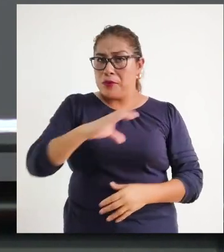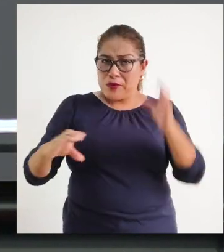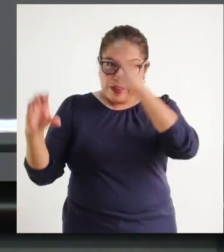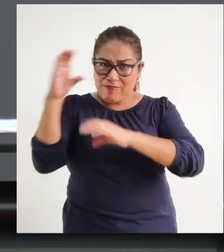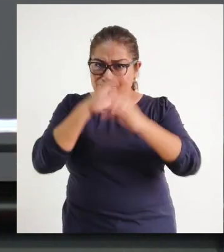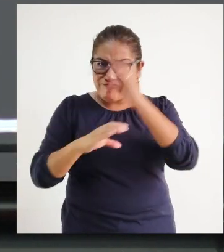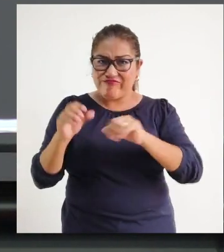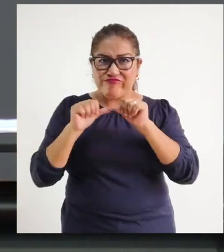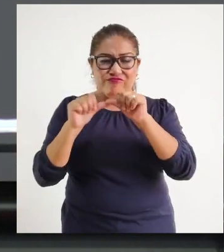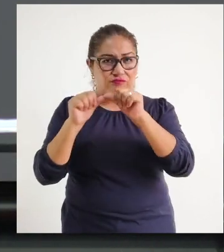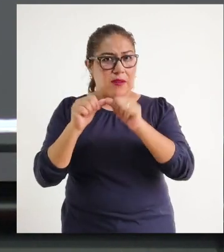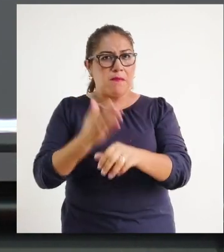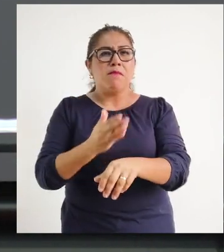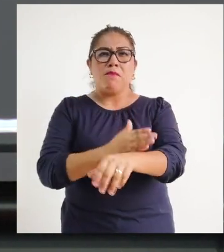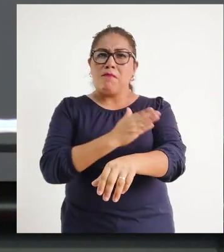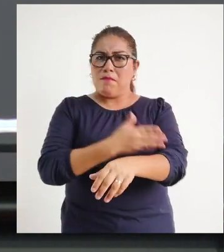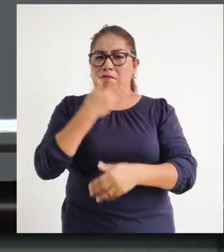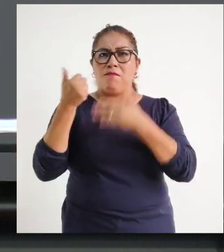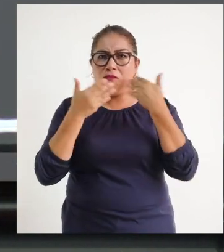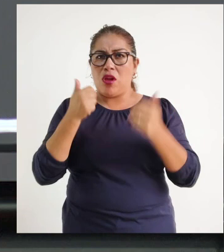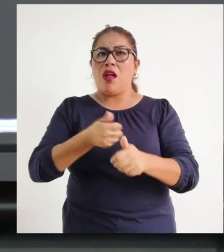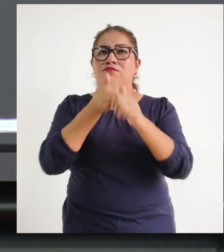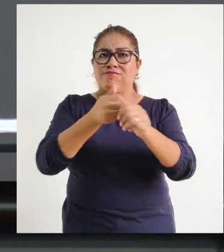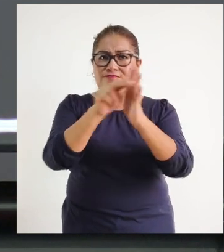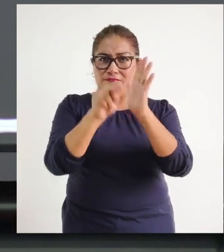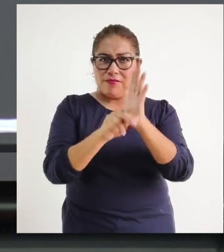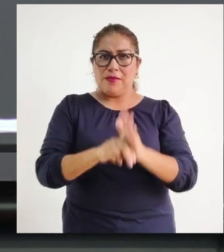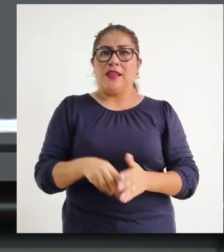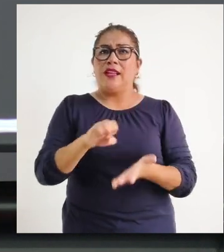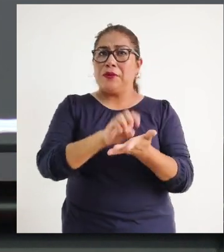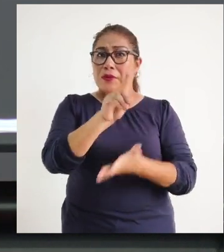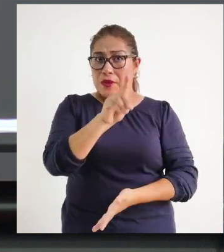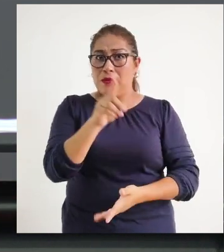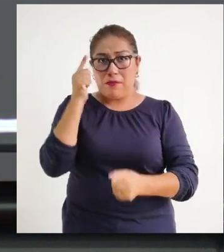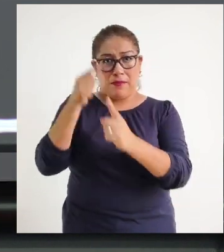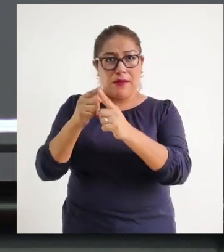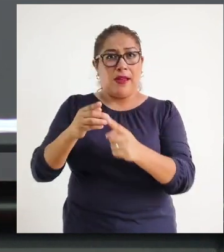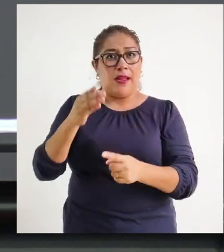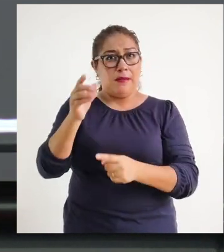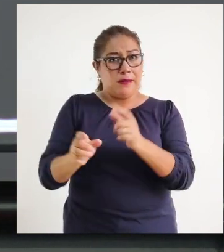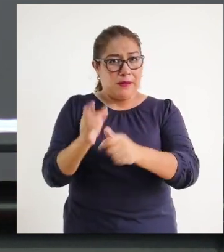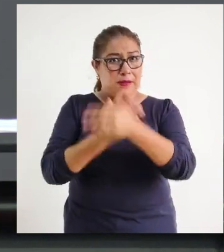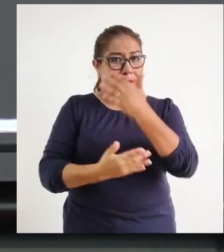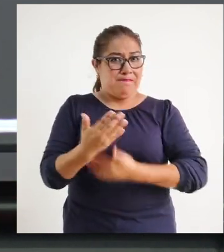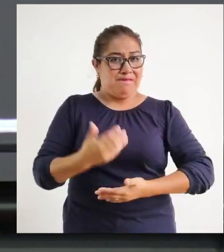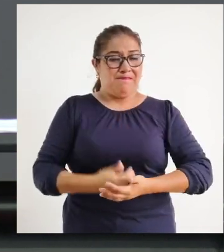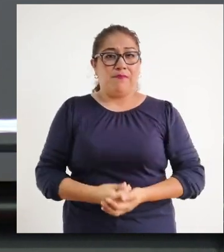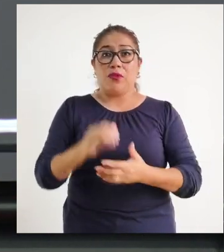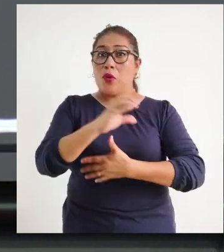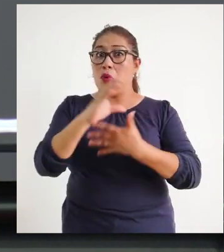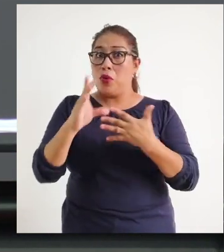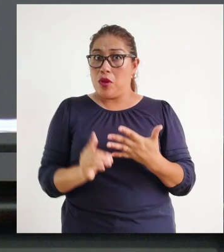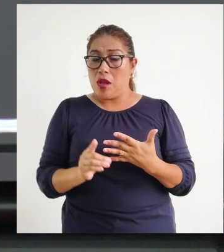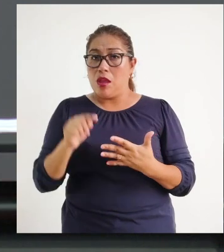el cumplimiento de las normas educativas para las personas con discapacidad. Con nadie se está